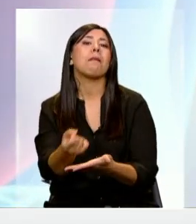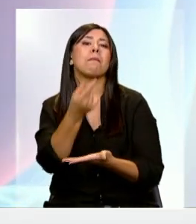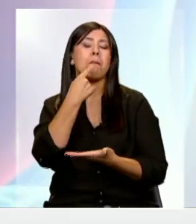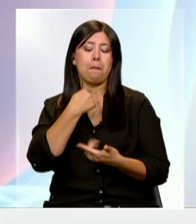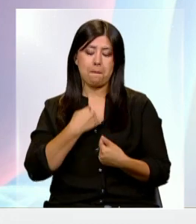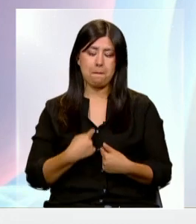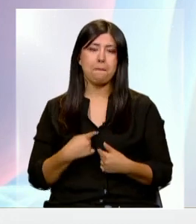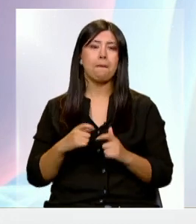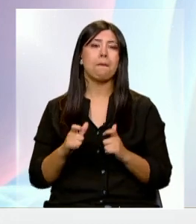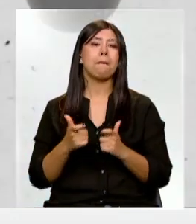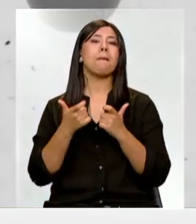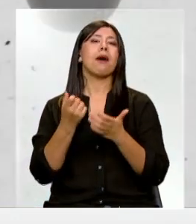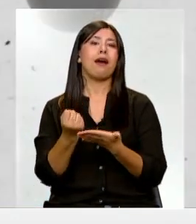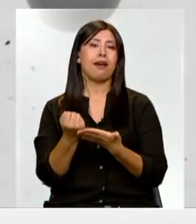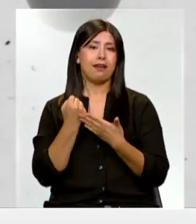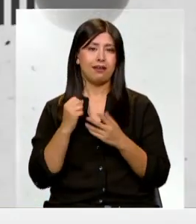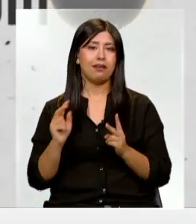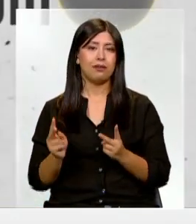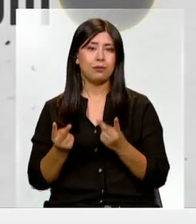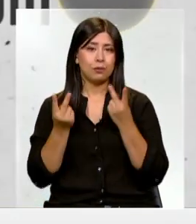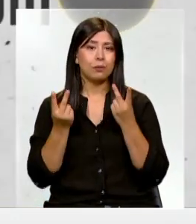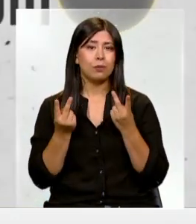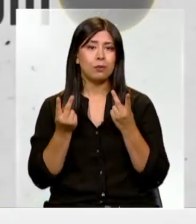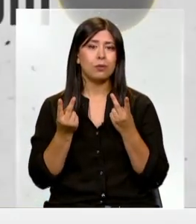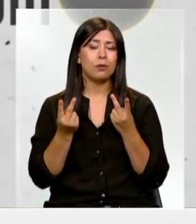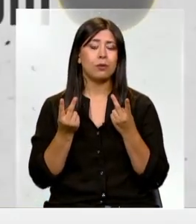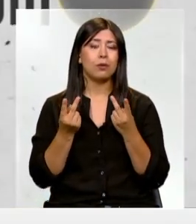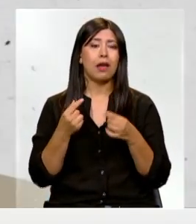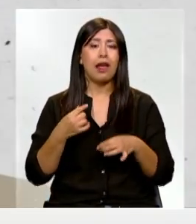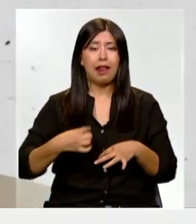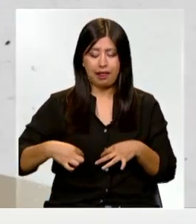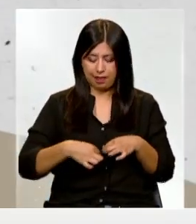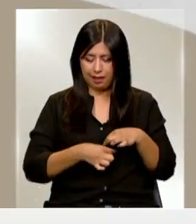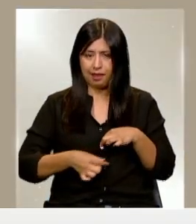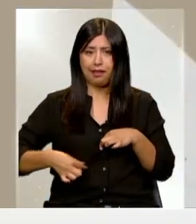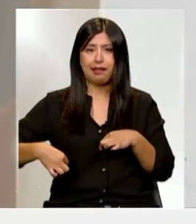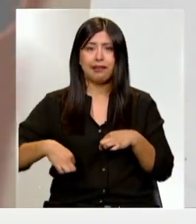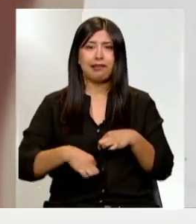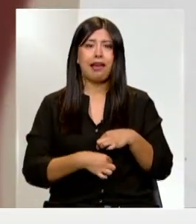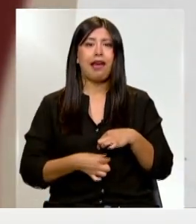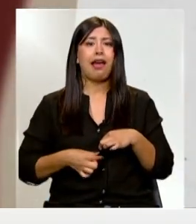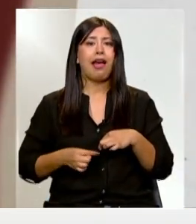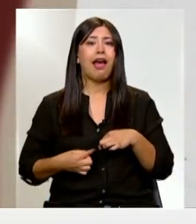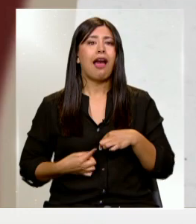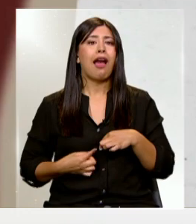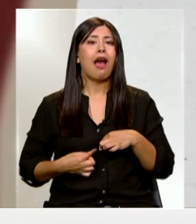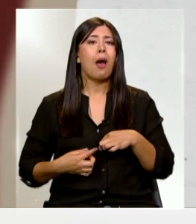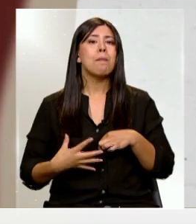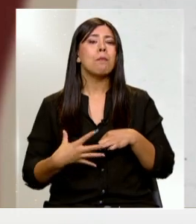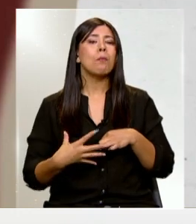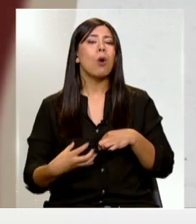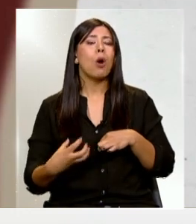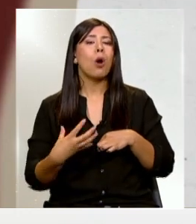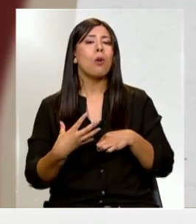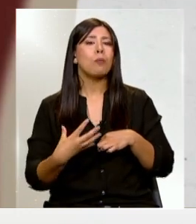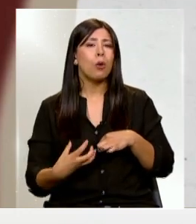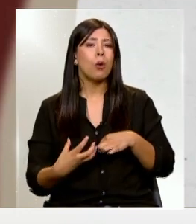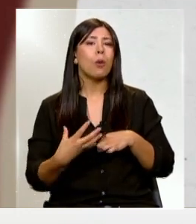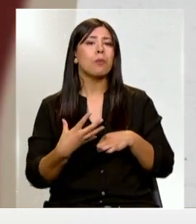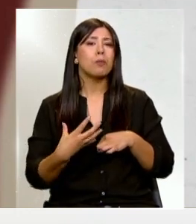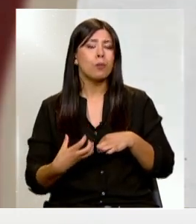controlar a partir de estas píldoras en el intestino con un monitor que puede ser el mismo